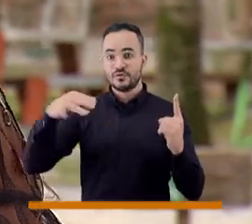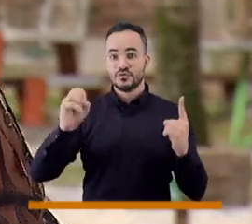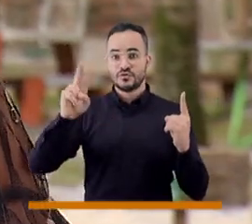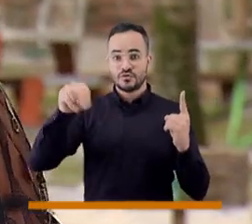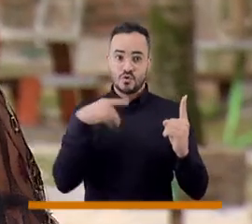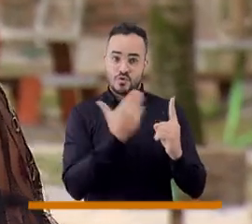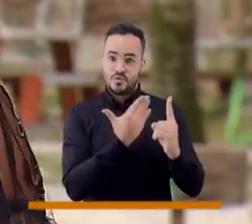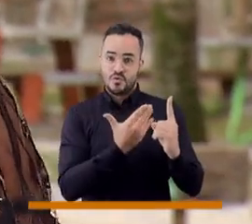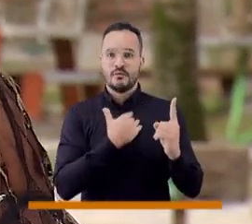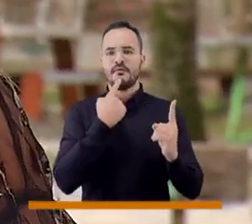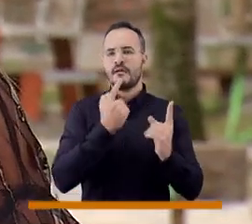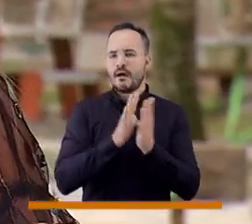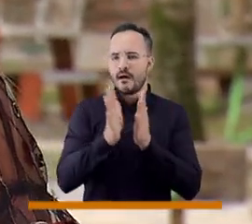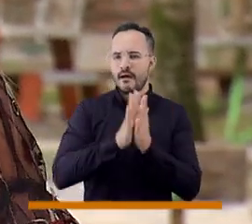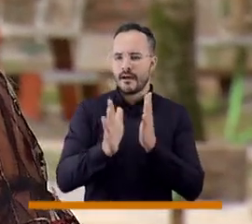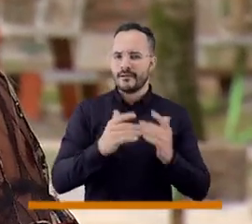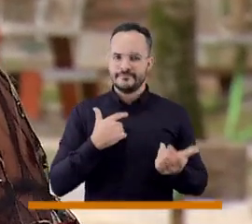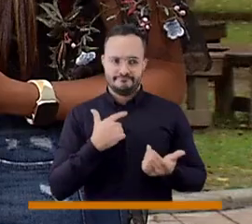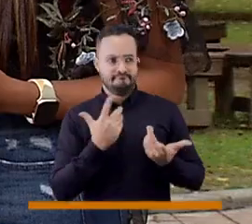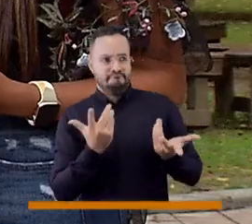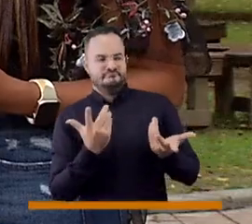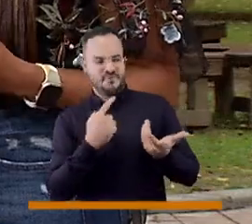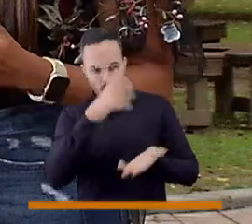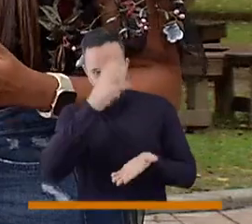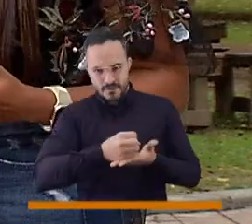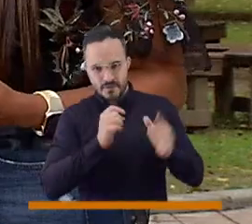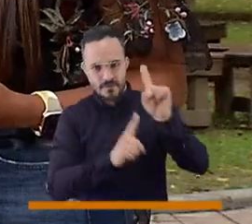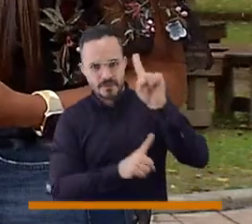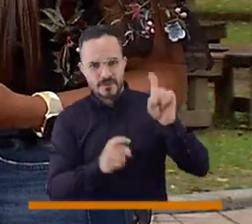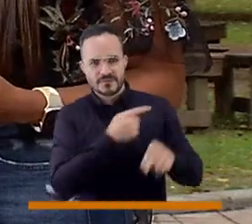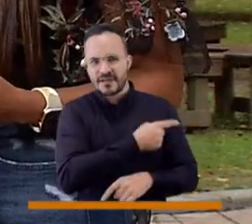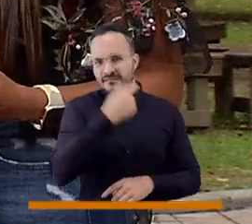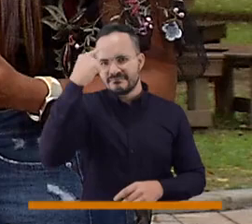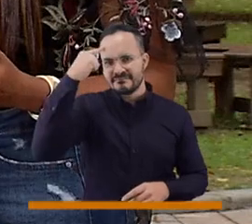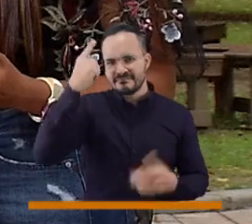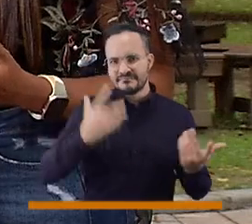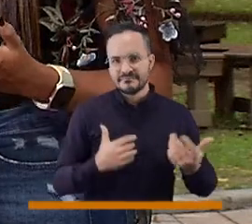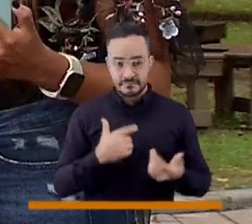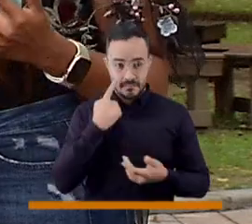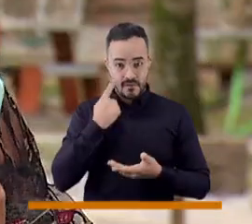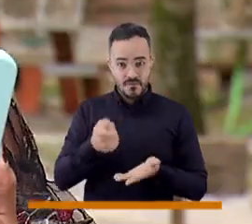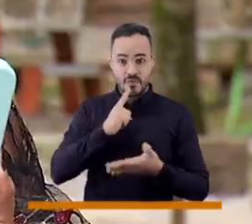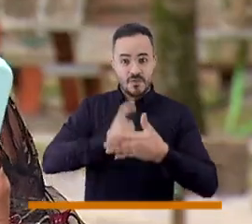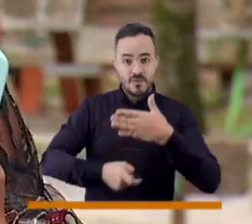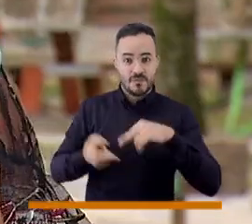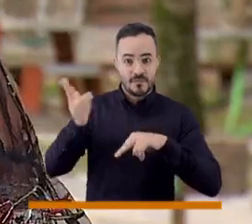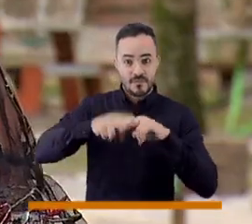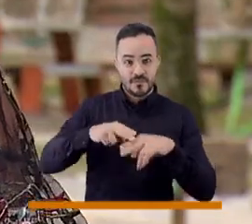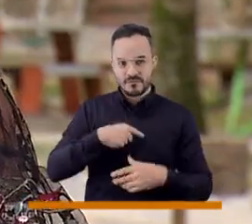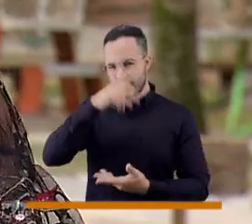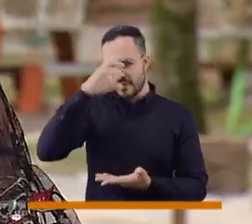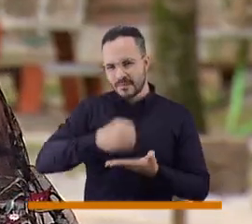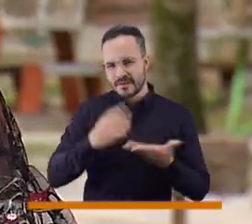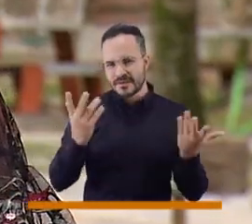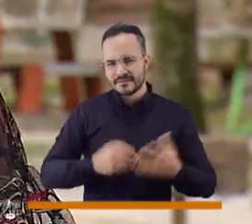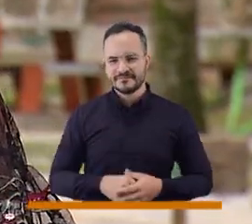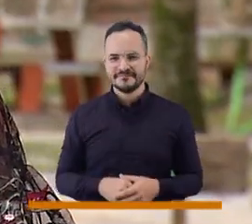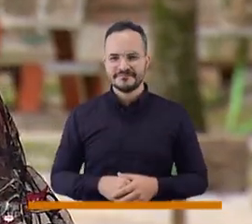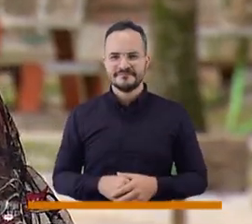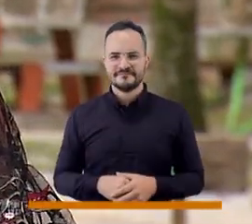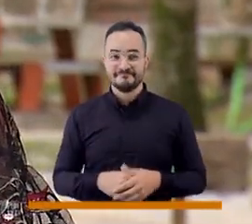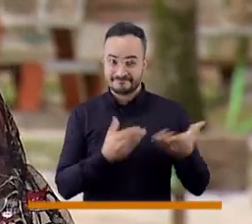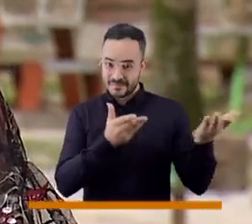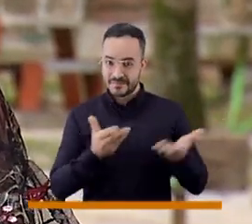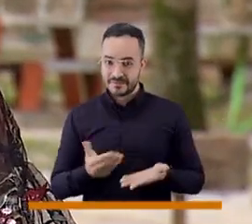es, Katherine, nos encontramos aquí con John Alexander Cuartas, que nos va a responder a la pregunta del día de hoy, que es ¿Ya revisaste el